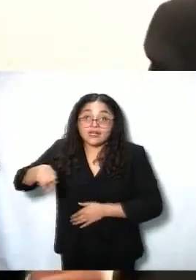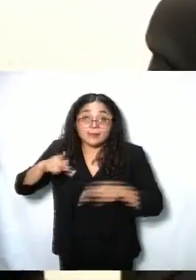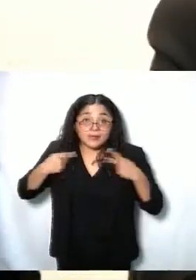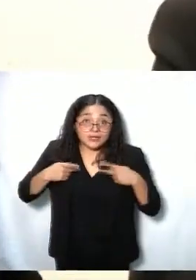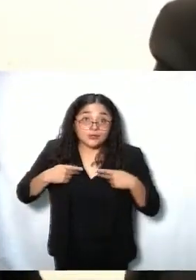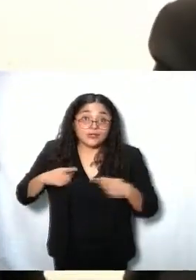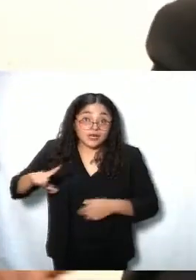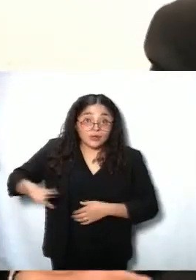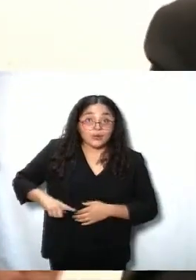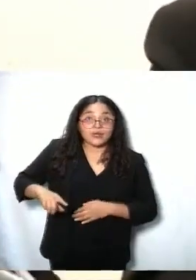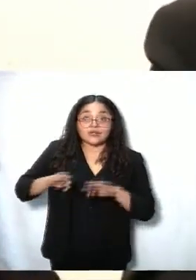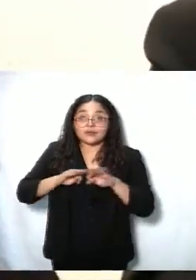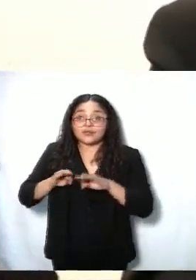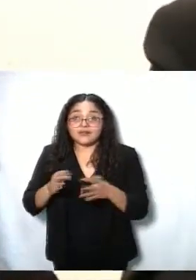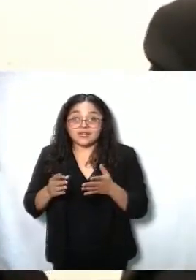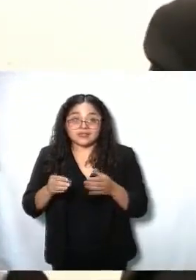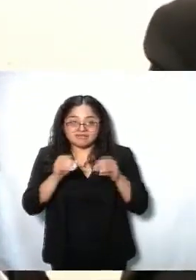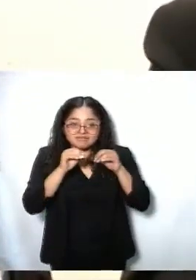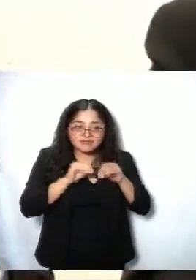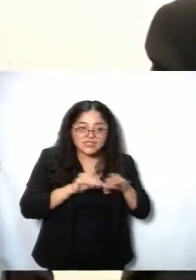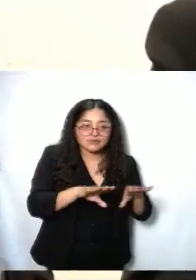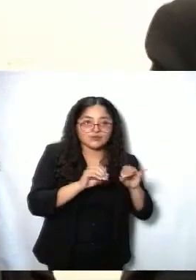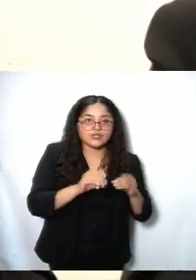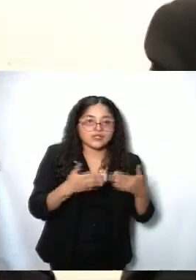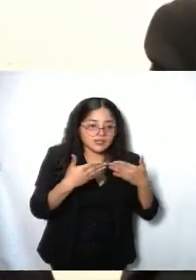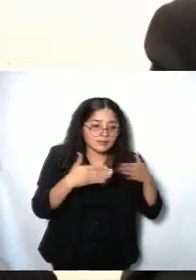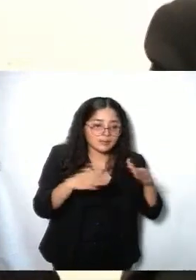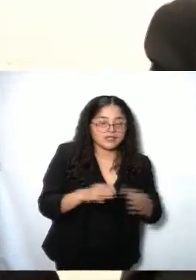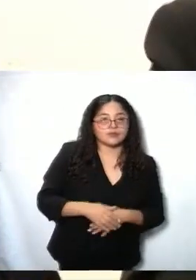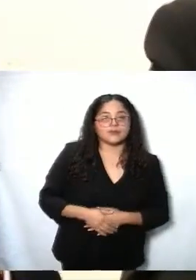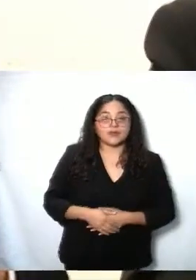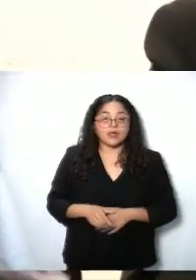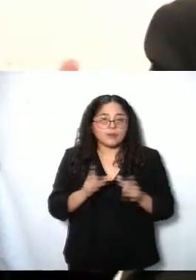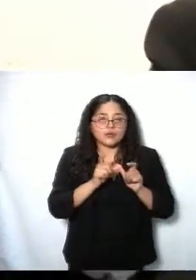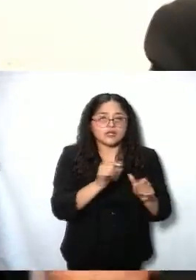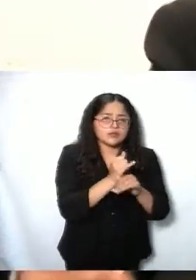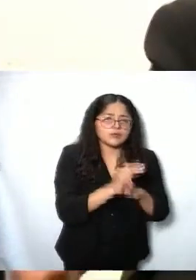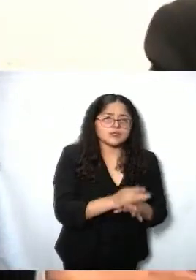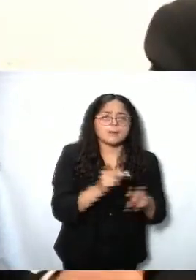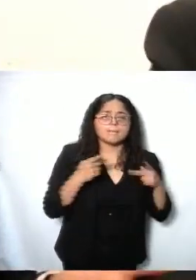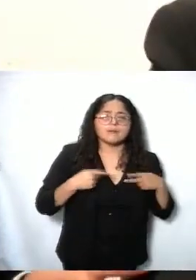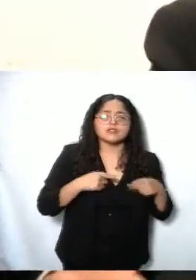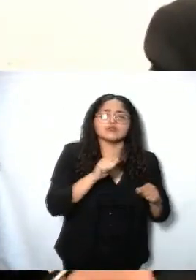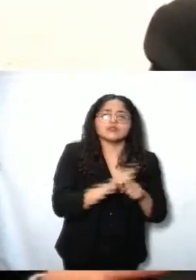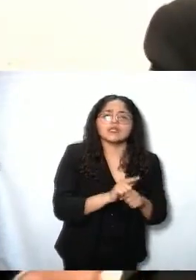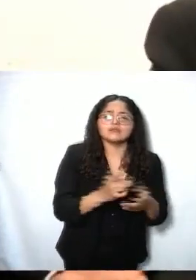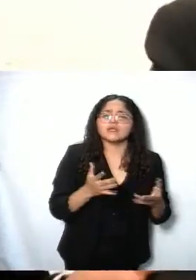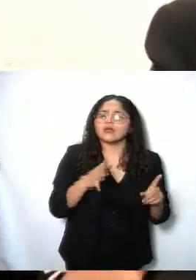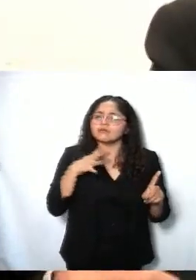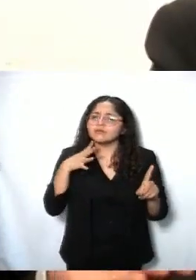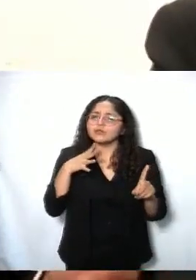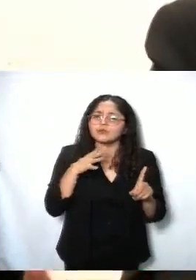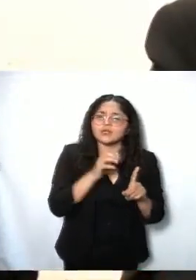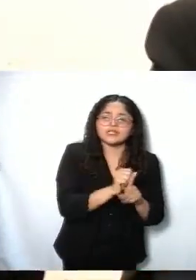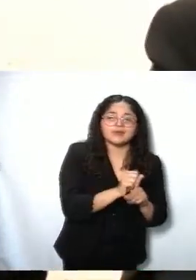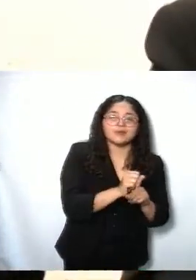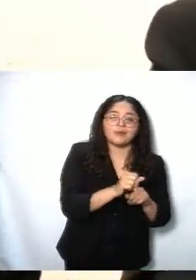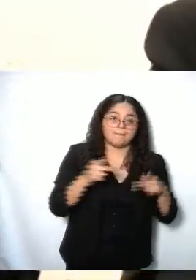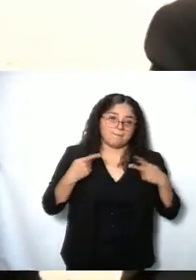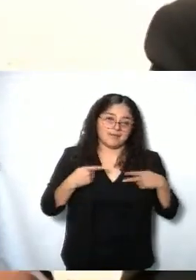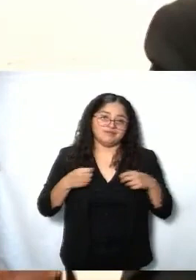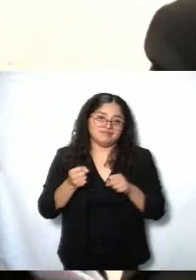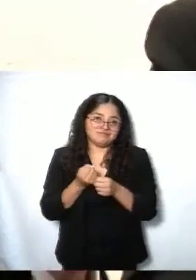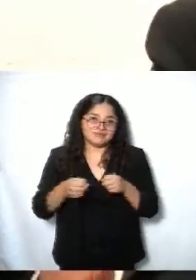el rendir cuentas. Y claro, la protección de datos personales pues es una conquista social